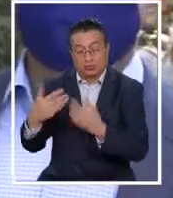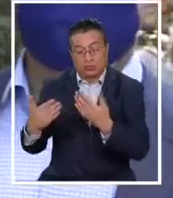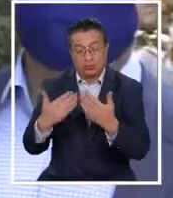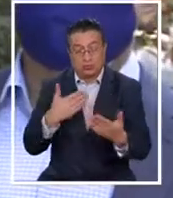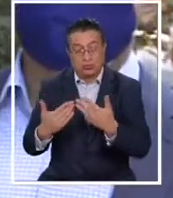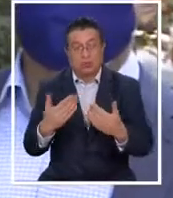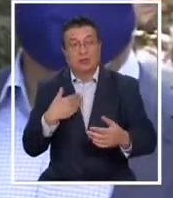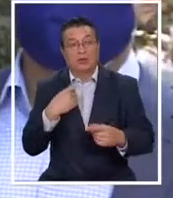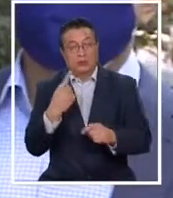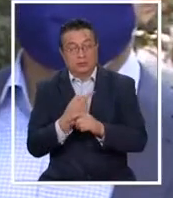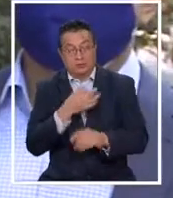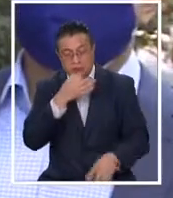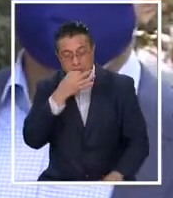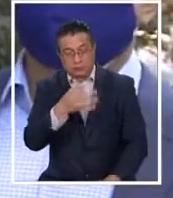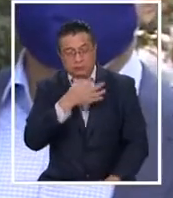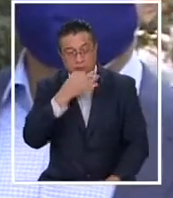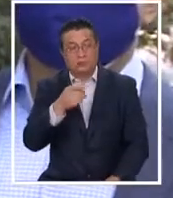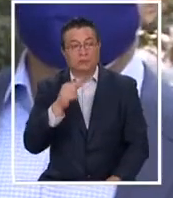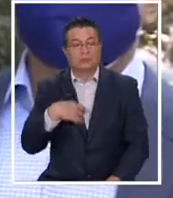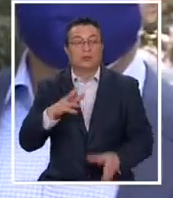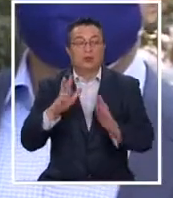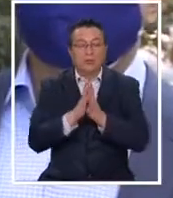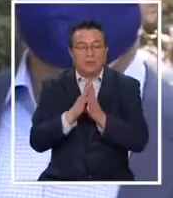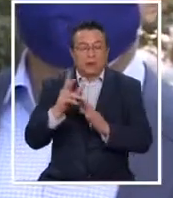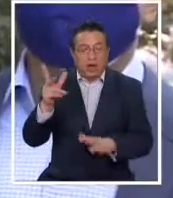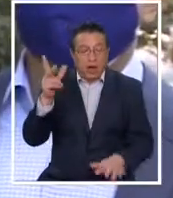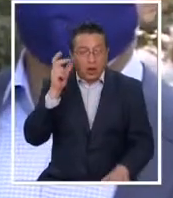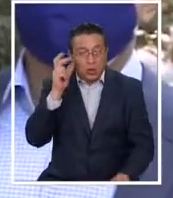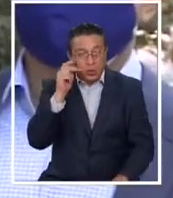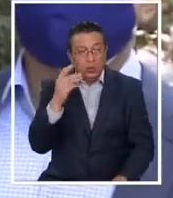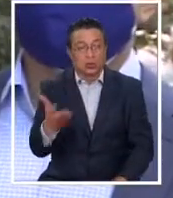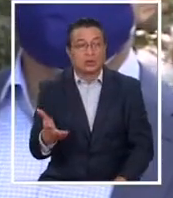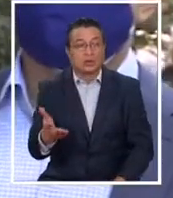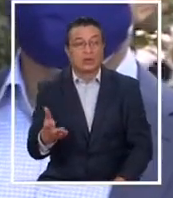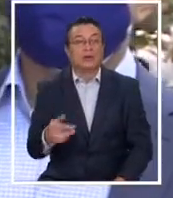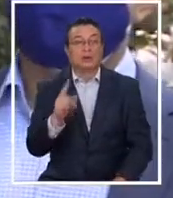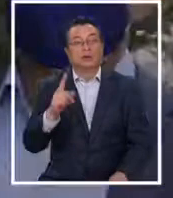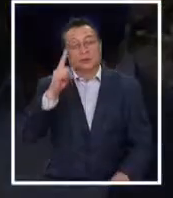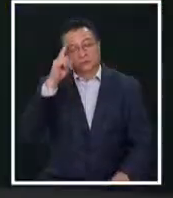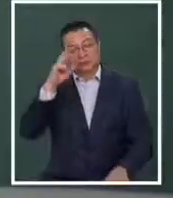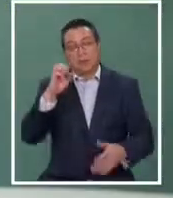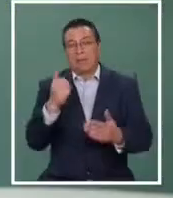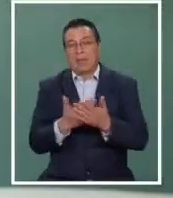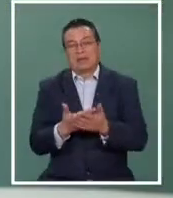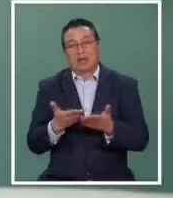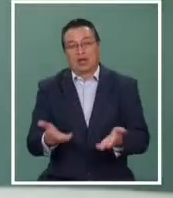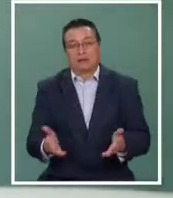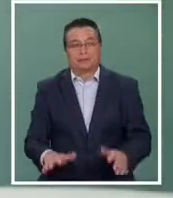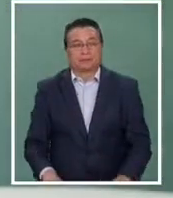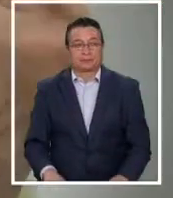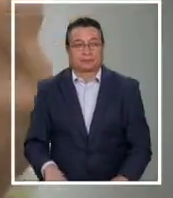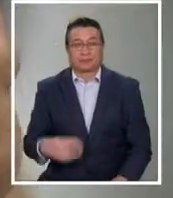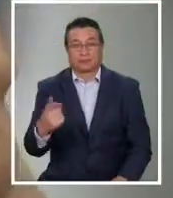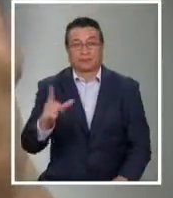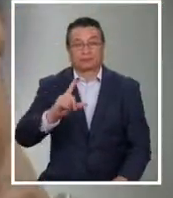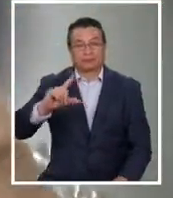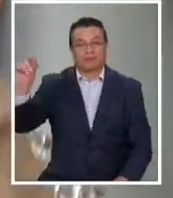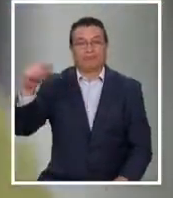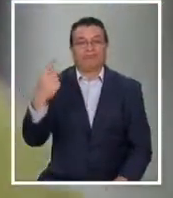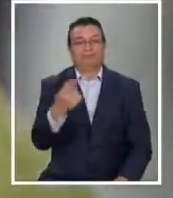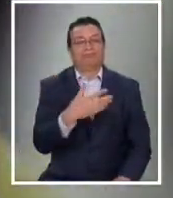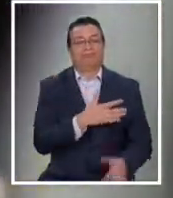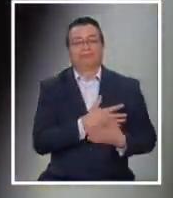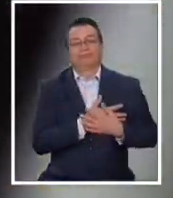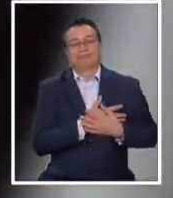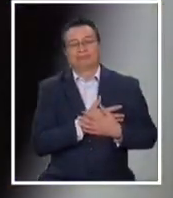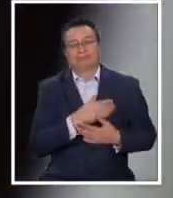Conversando, diciéndole, tratando de que me tratara de escuchar. Y estar en paz ahora. Otra partida que toca a muchos por